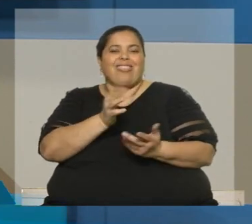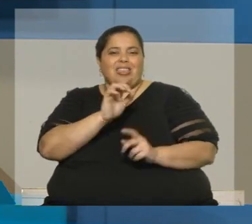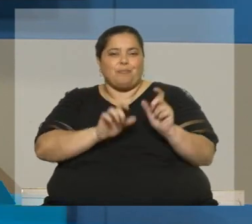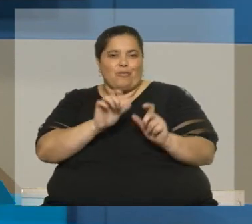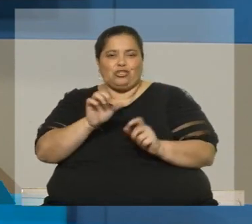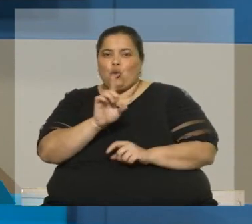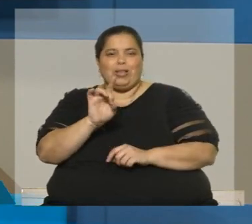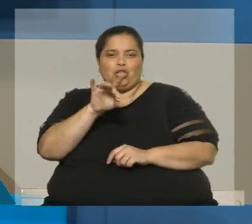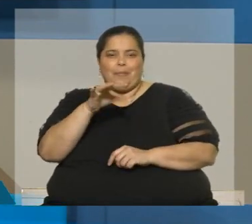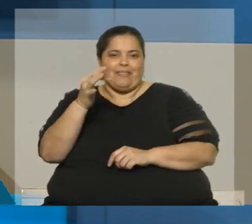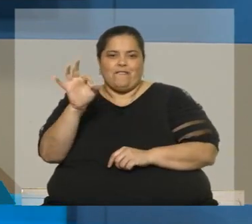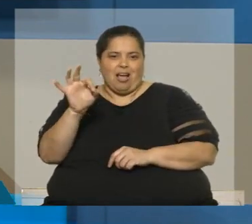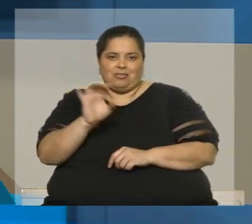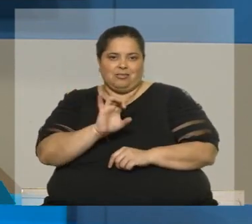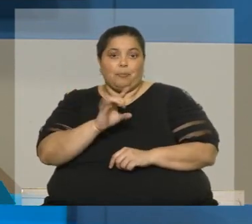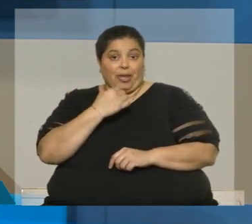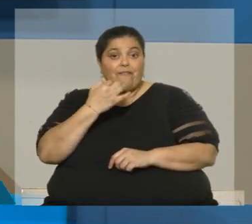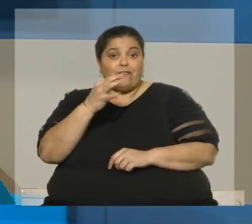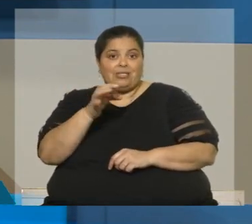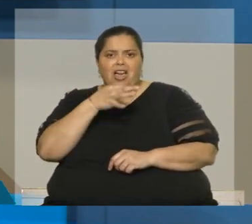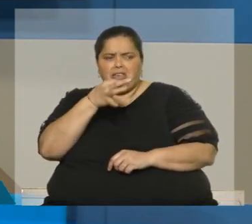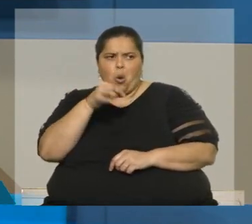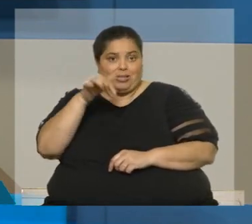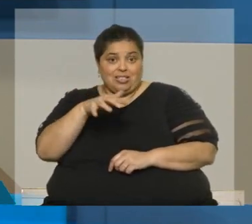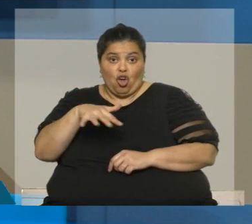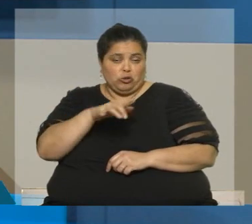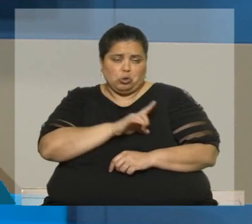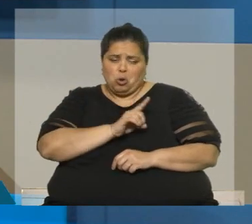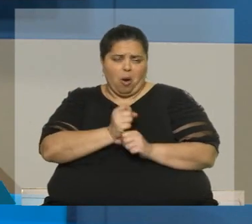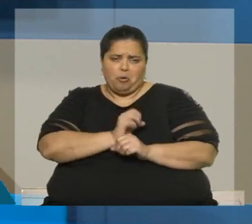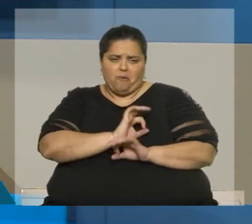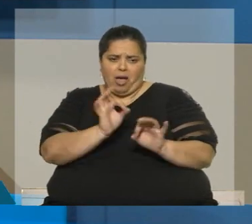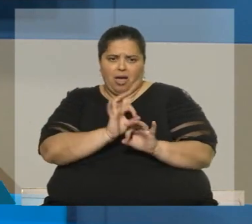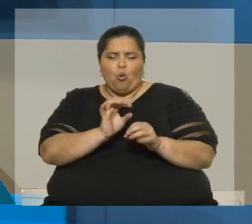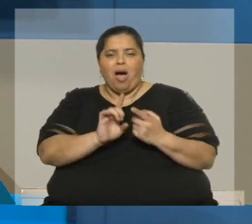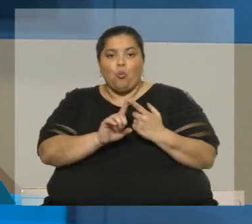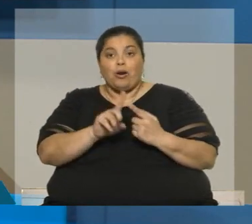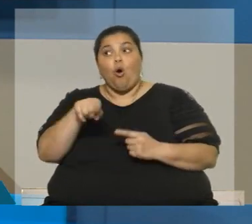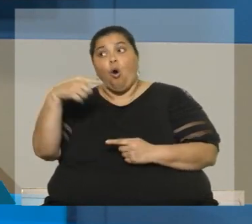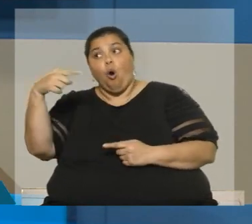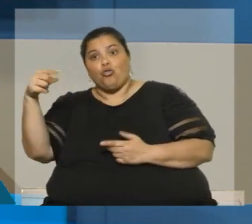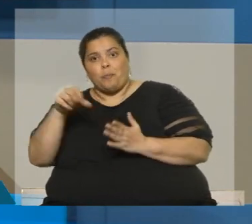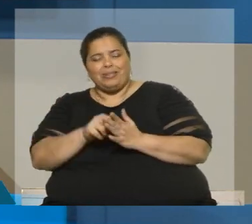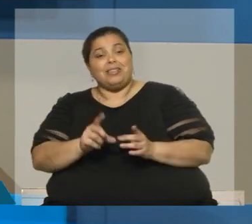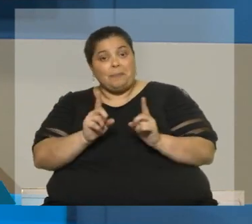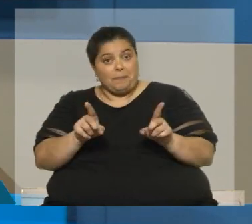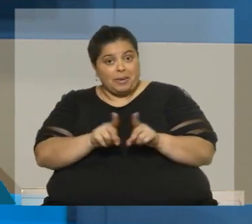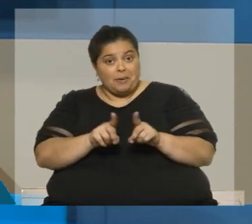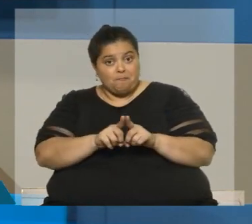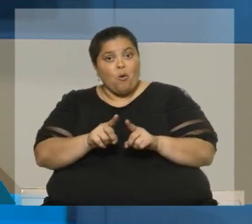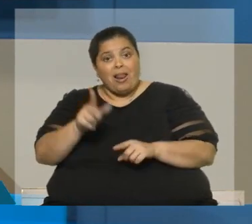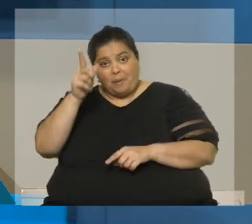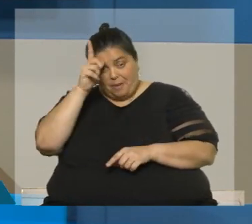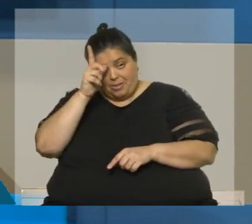diciendo, en estas condiciones no vamos a ratificar el acuerdo, después se sumaron otros y de alguna forma recibió también incluso el apoyo de Alemania. Pero